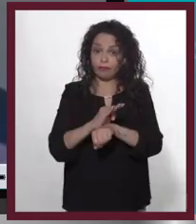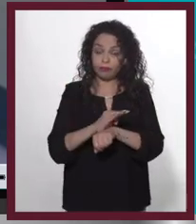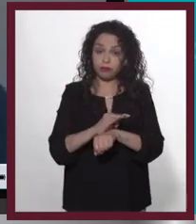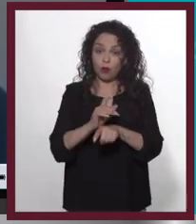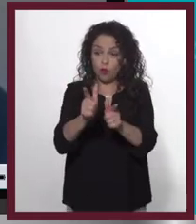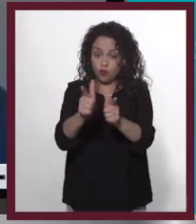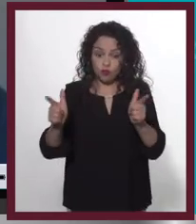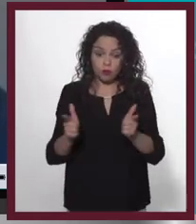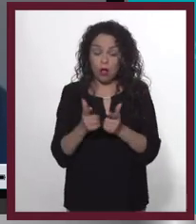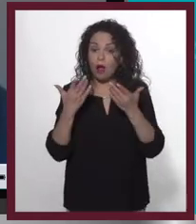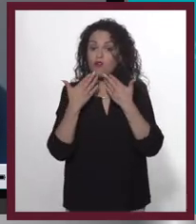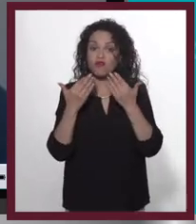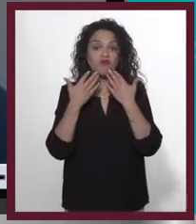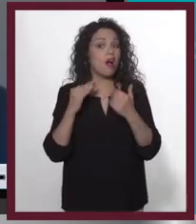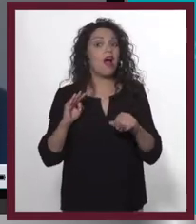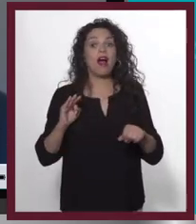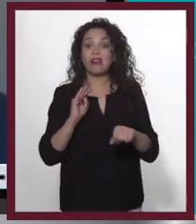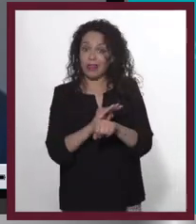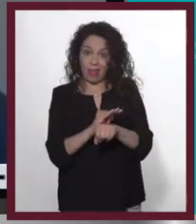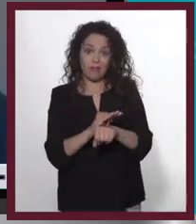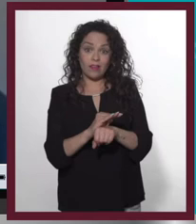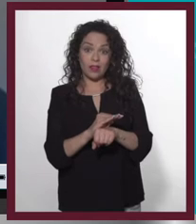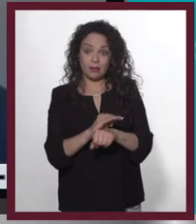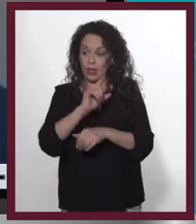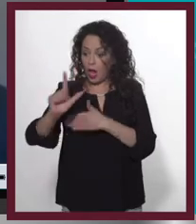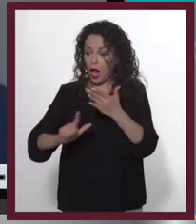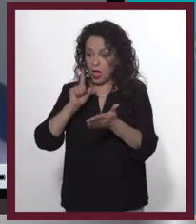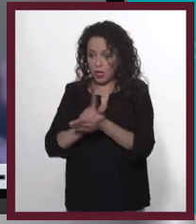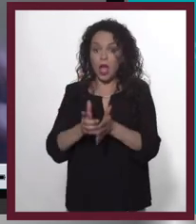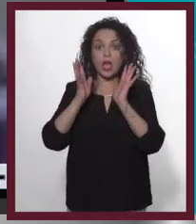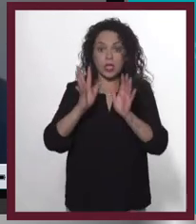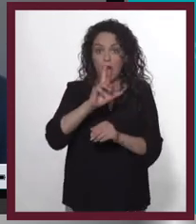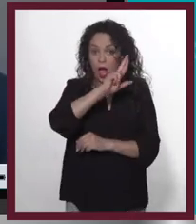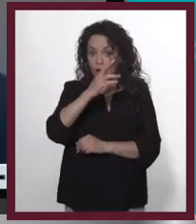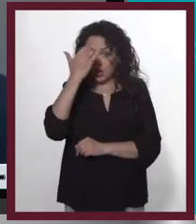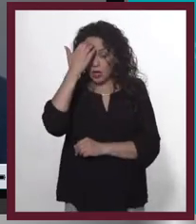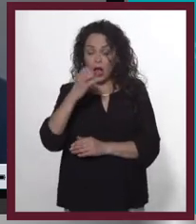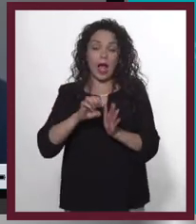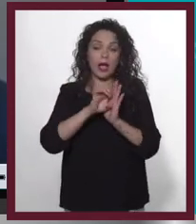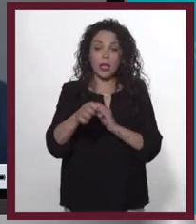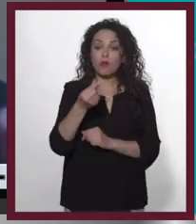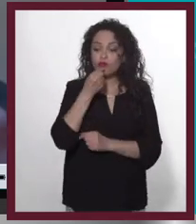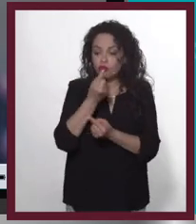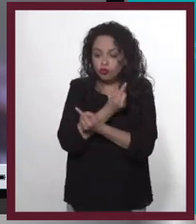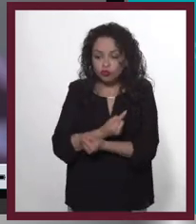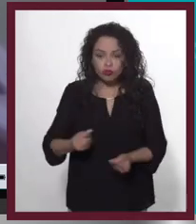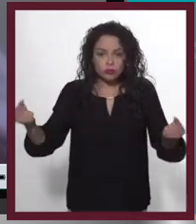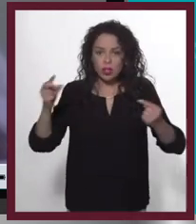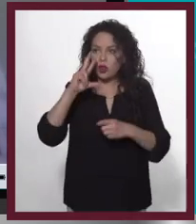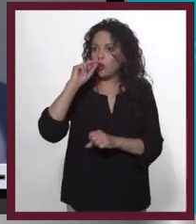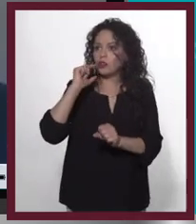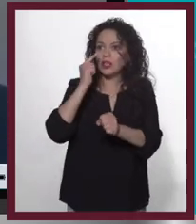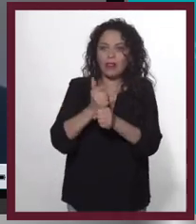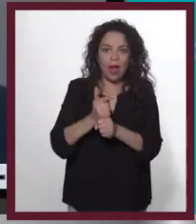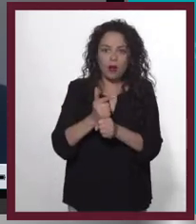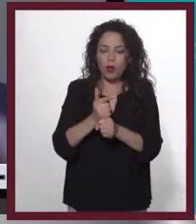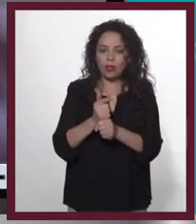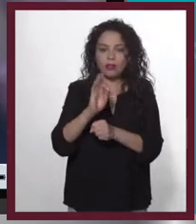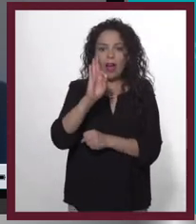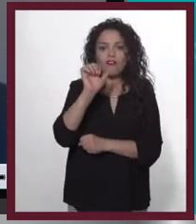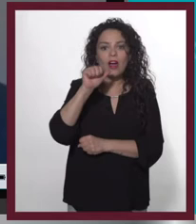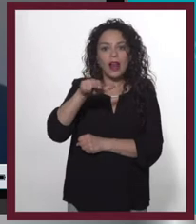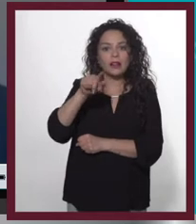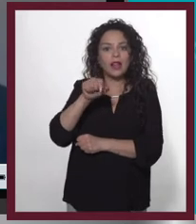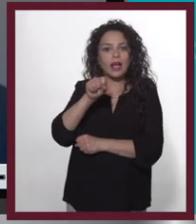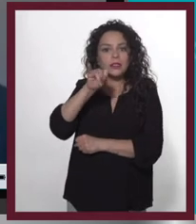protejan a los grupos vulnerables, que así lo reconoce la ley. A los niños muchas veces no distinguen entre la